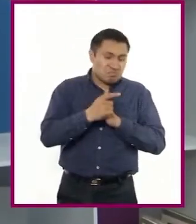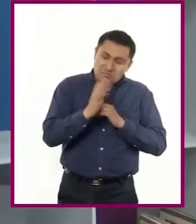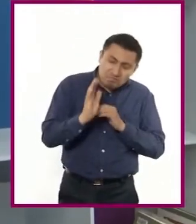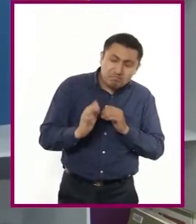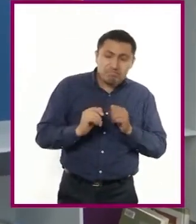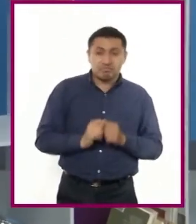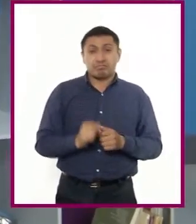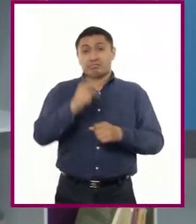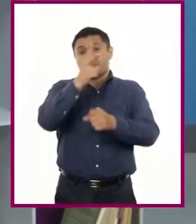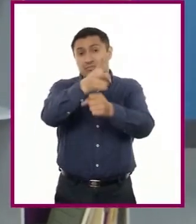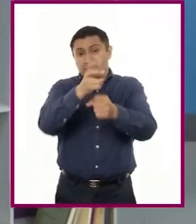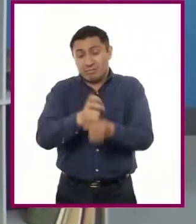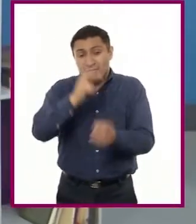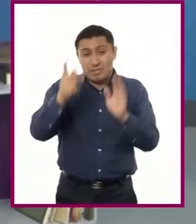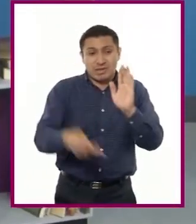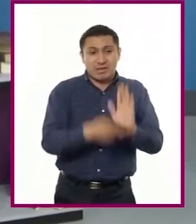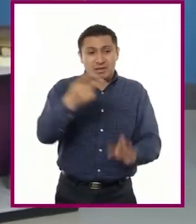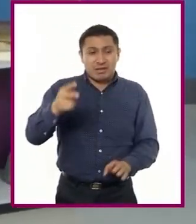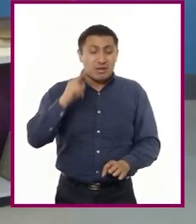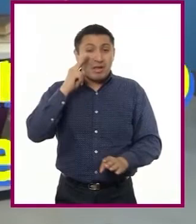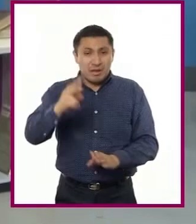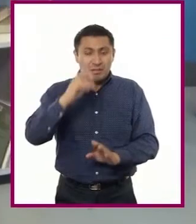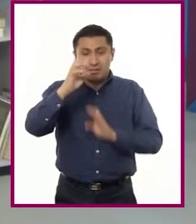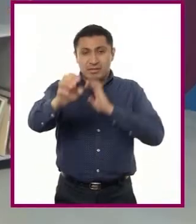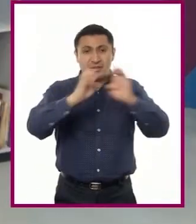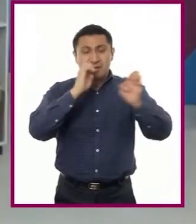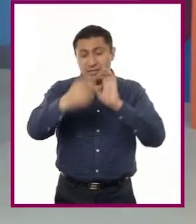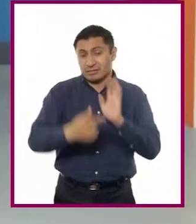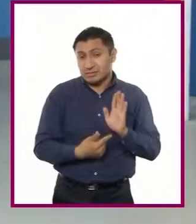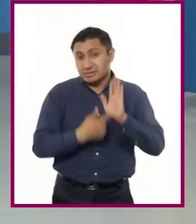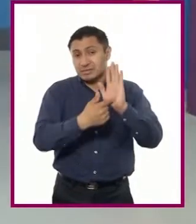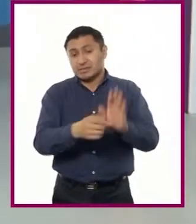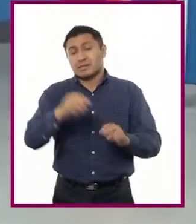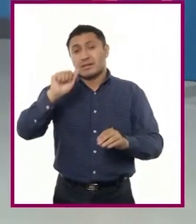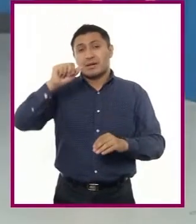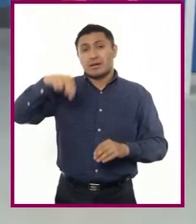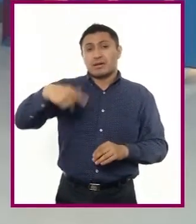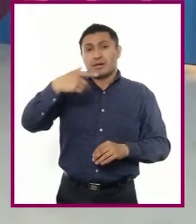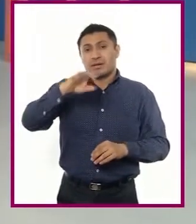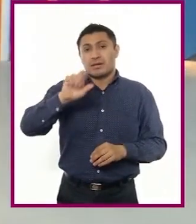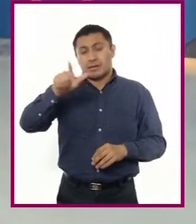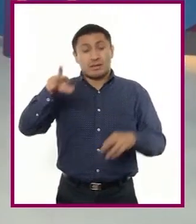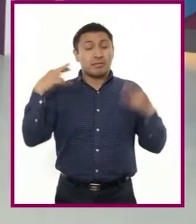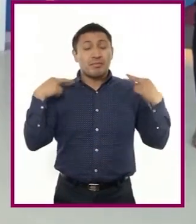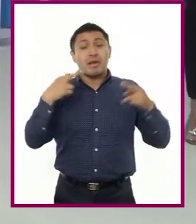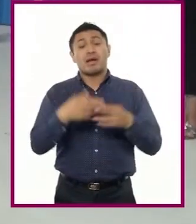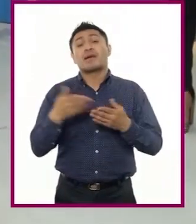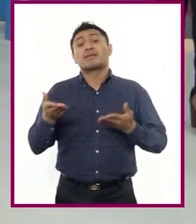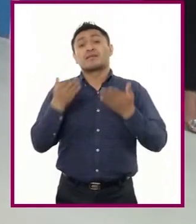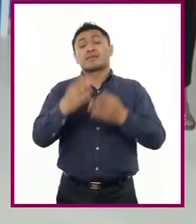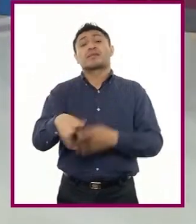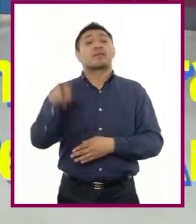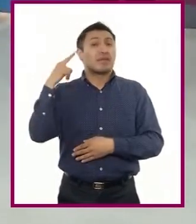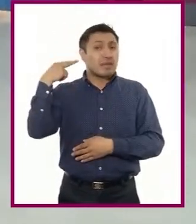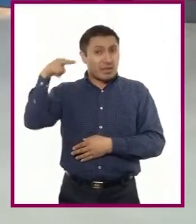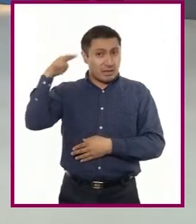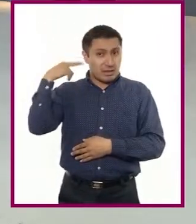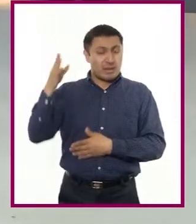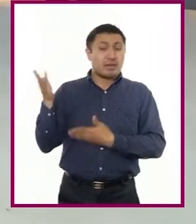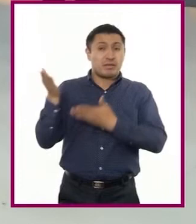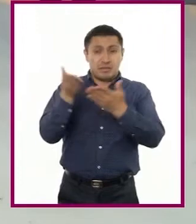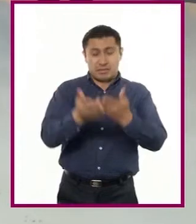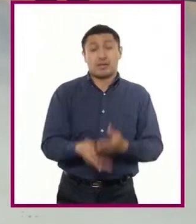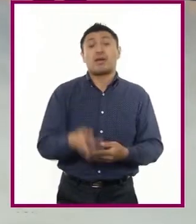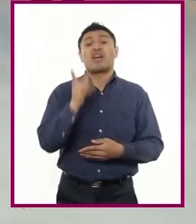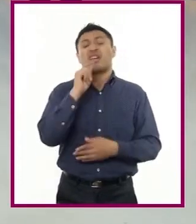Les invito nuevamente a escuchar la entrevista del profesor Ángel Francisco Pérez Arellano, del Estado de Veracruz, donde